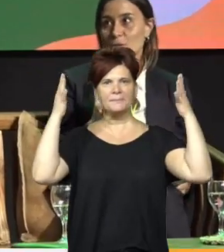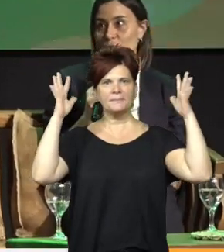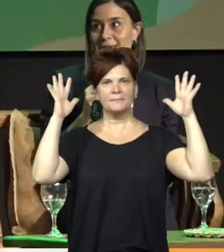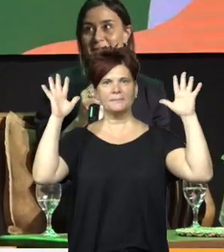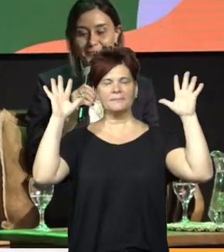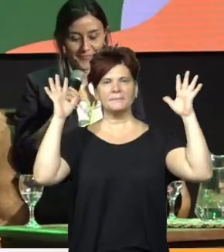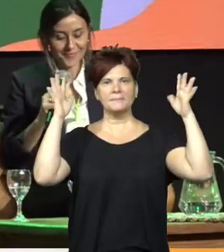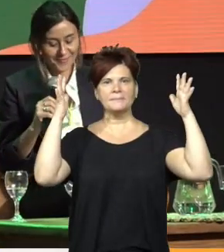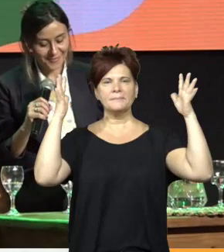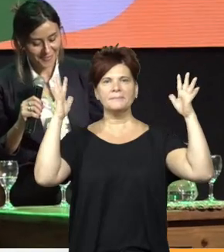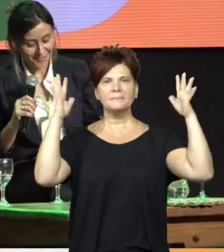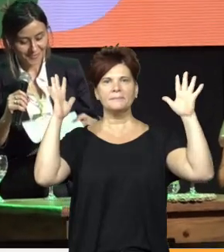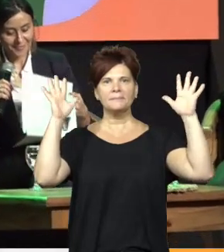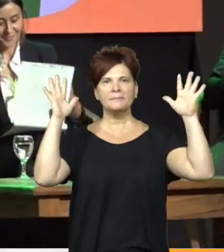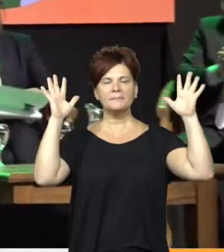gracias Julieta